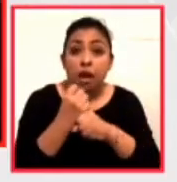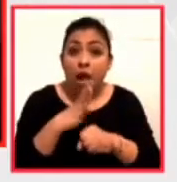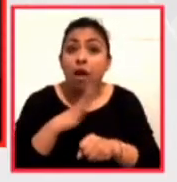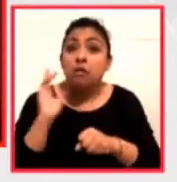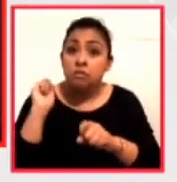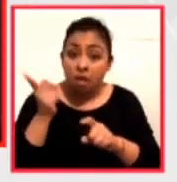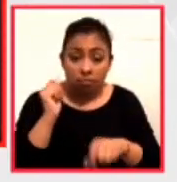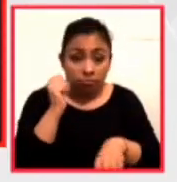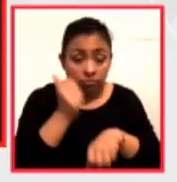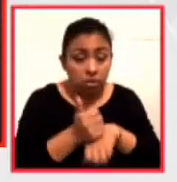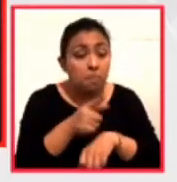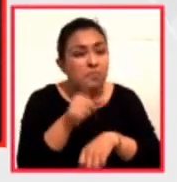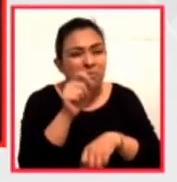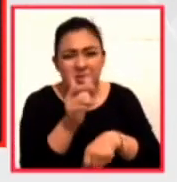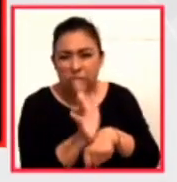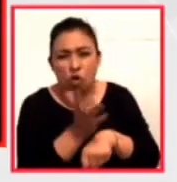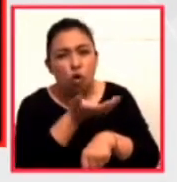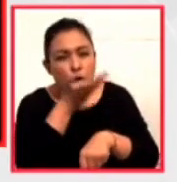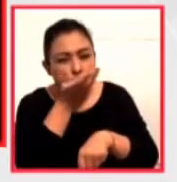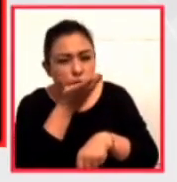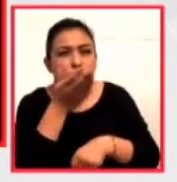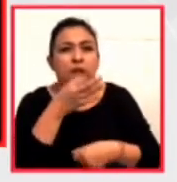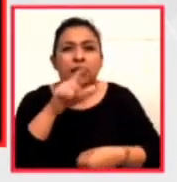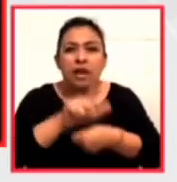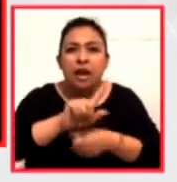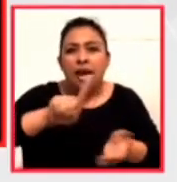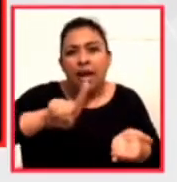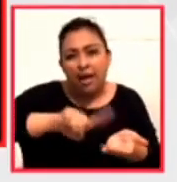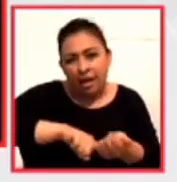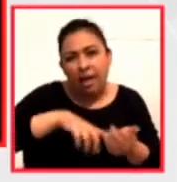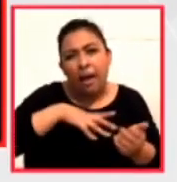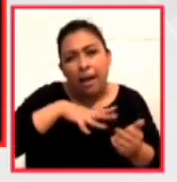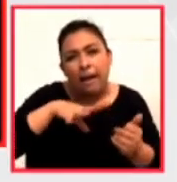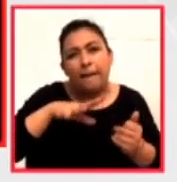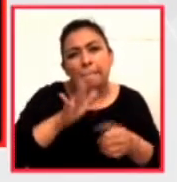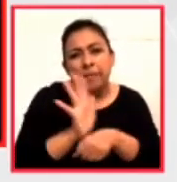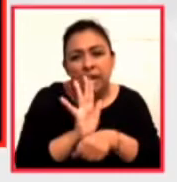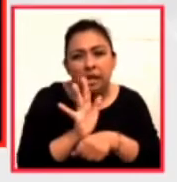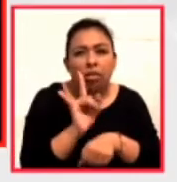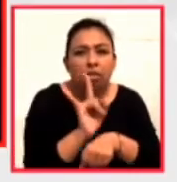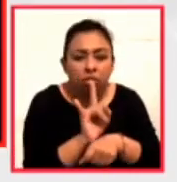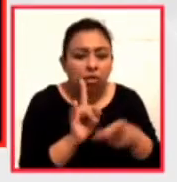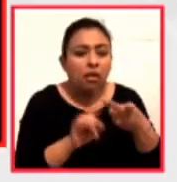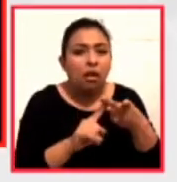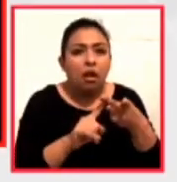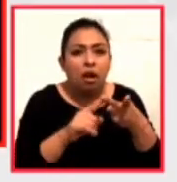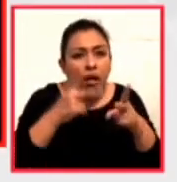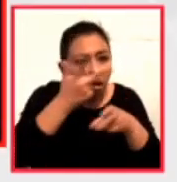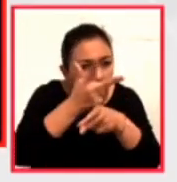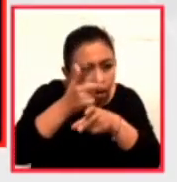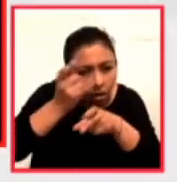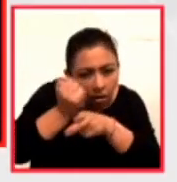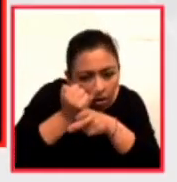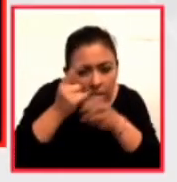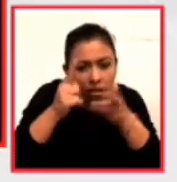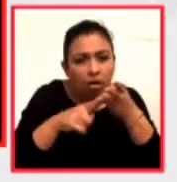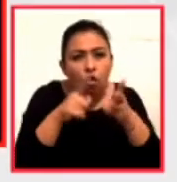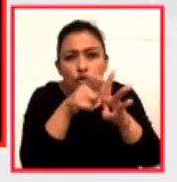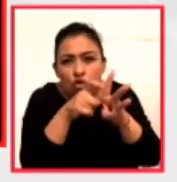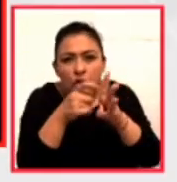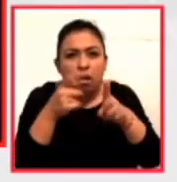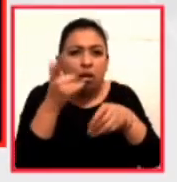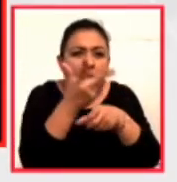costumbre lo cinematográfico, el festival estará compuesto por películas de ficción, documentales, animación y cortometrajes. En lo